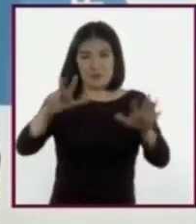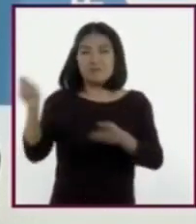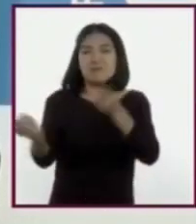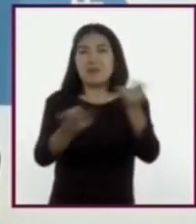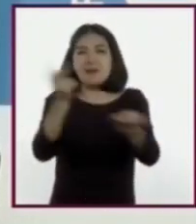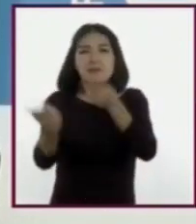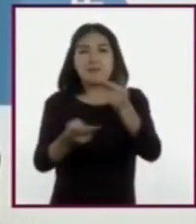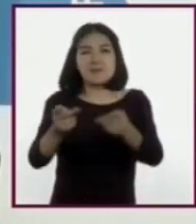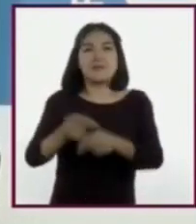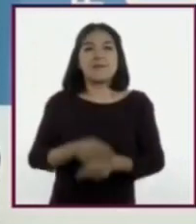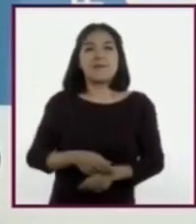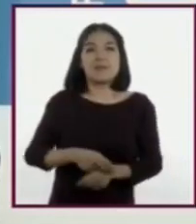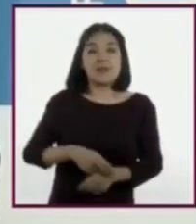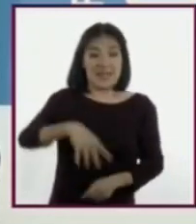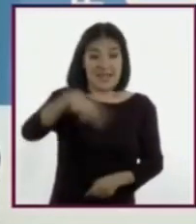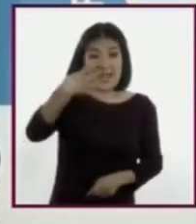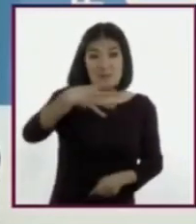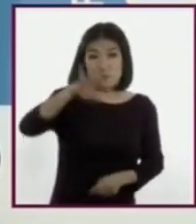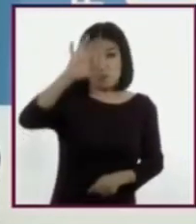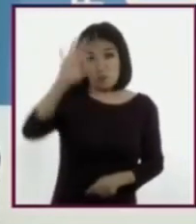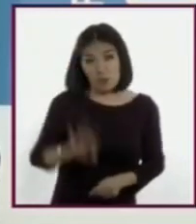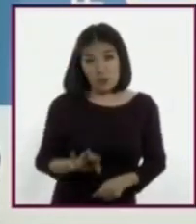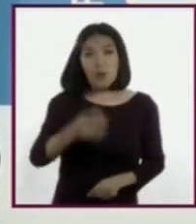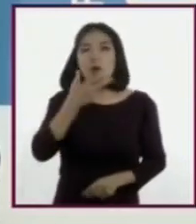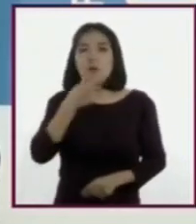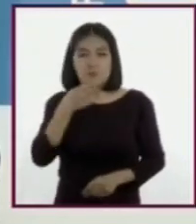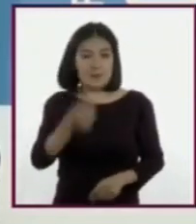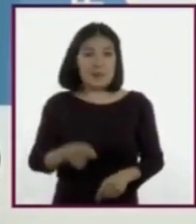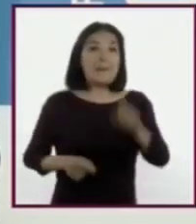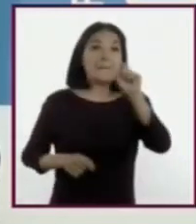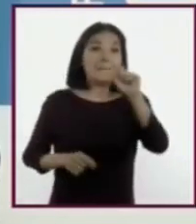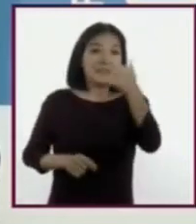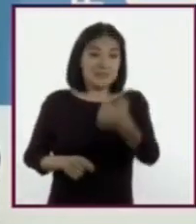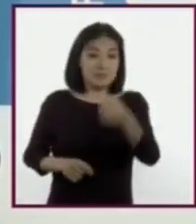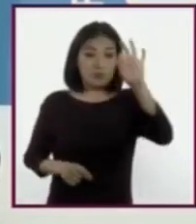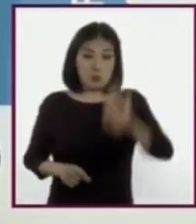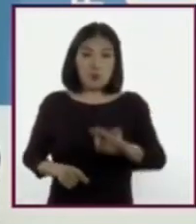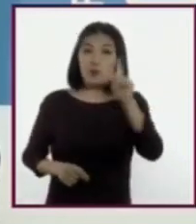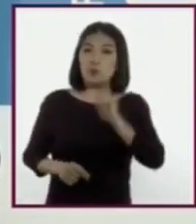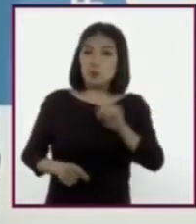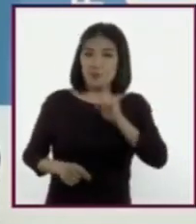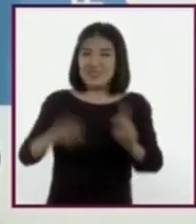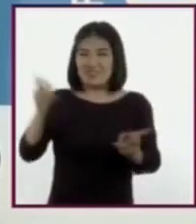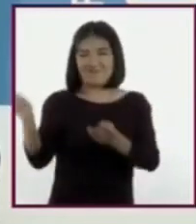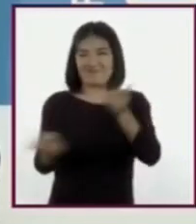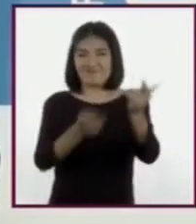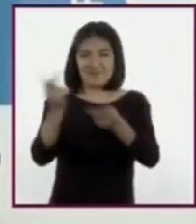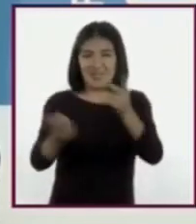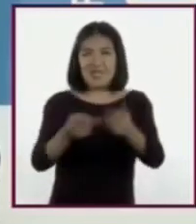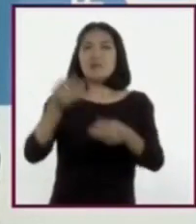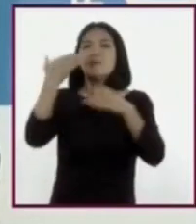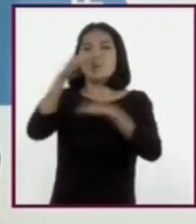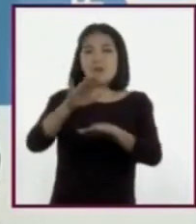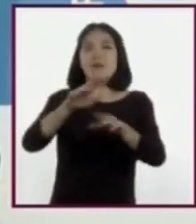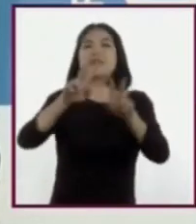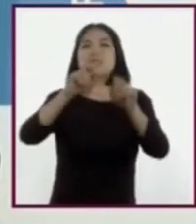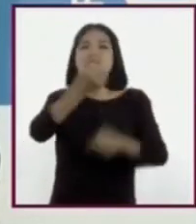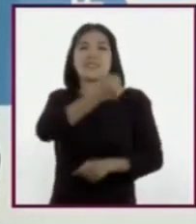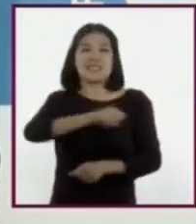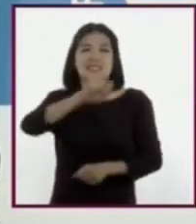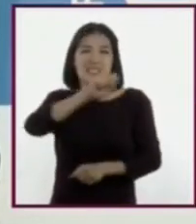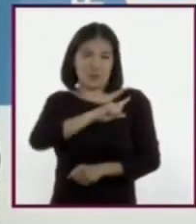el 14% de hombres y el 26% de mujeres en la encuesta de salud y nutrición del